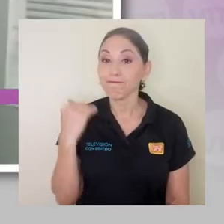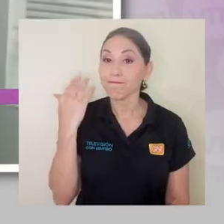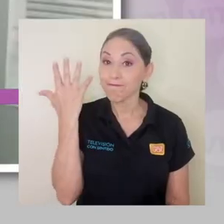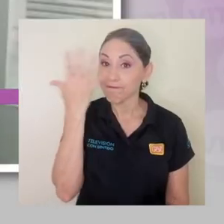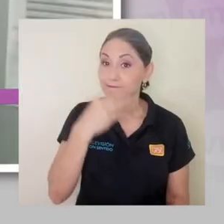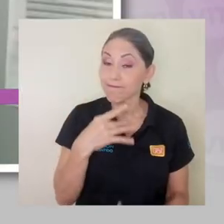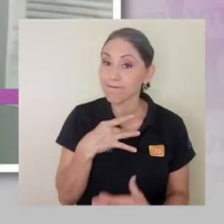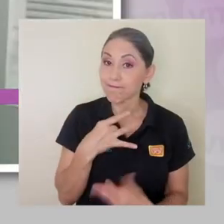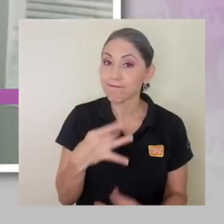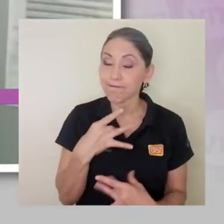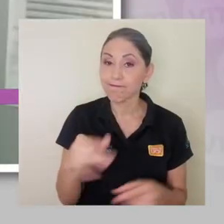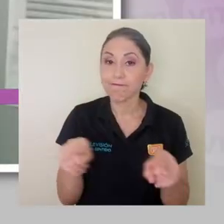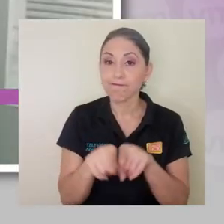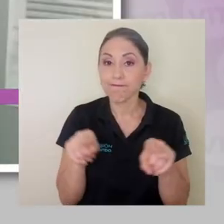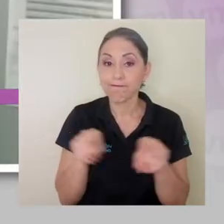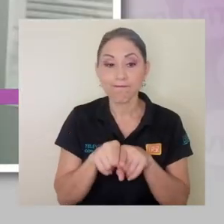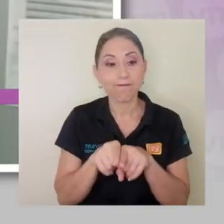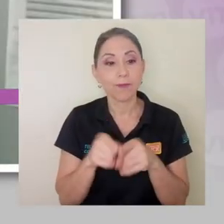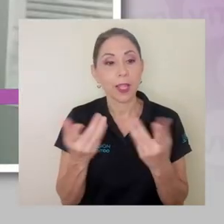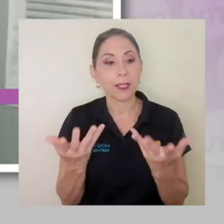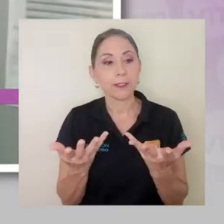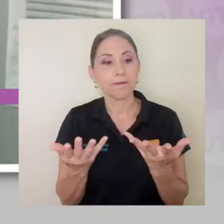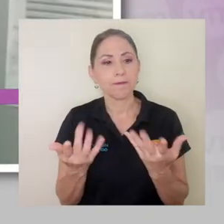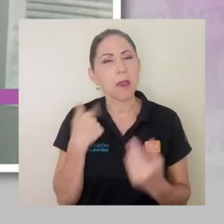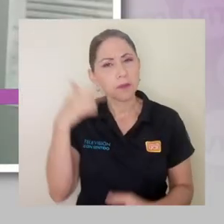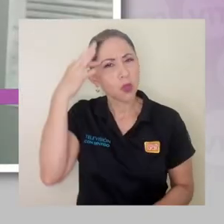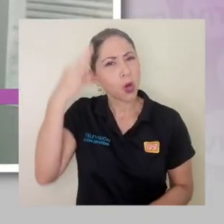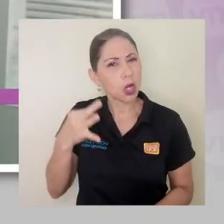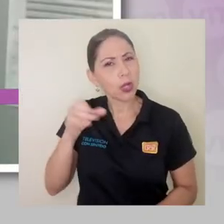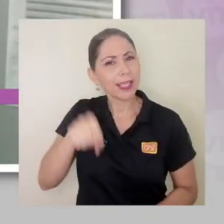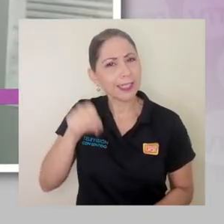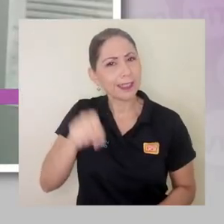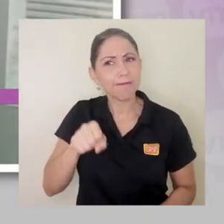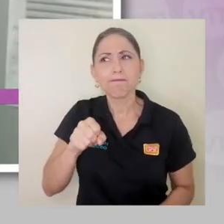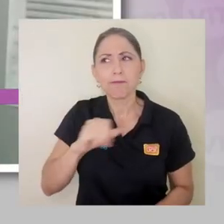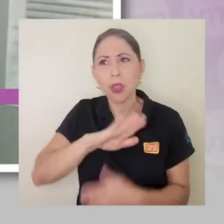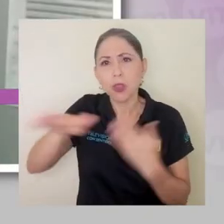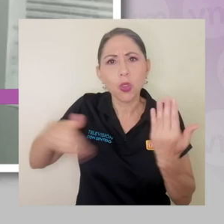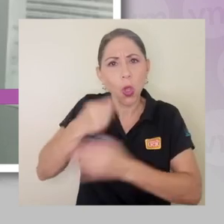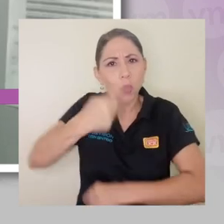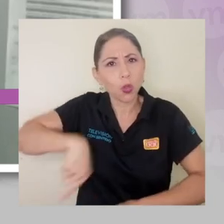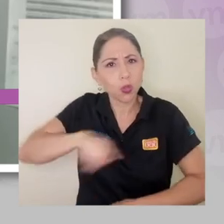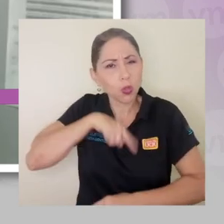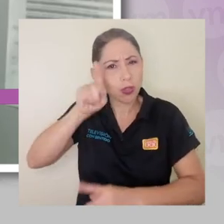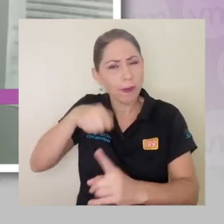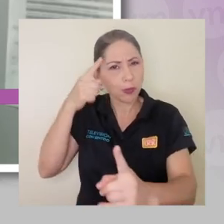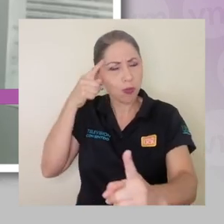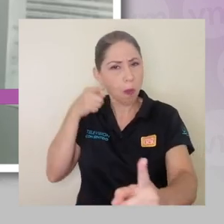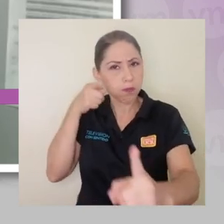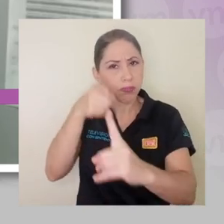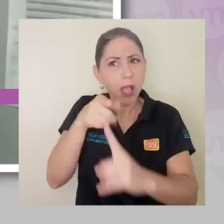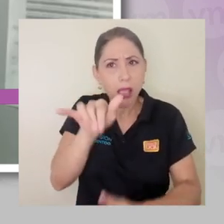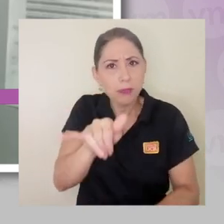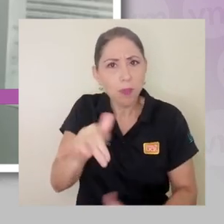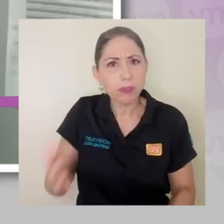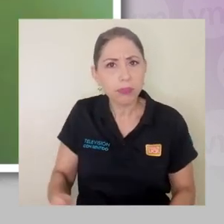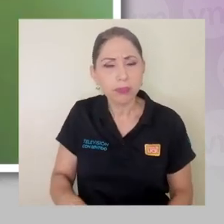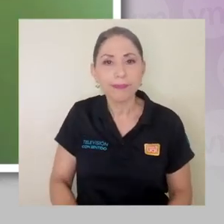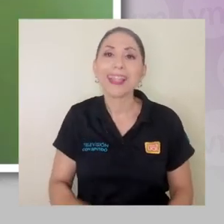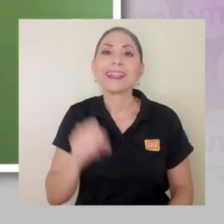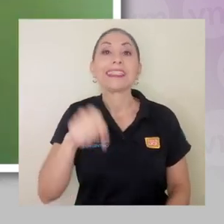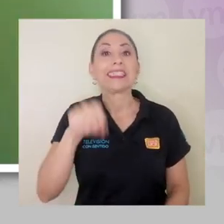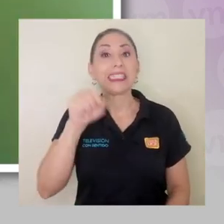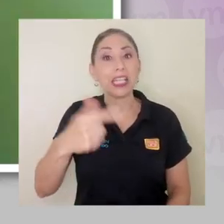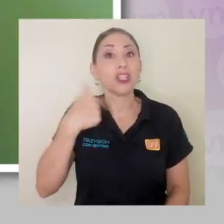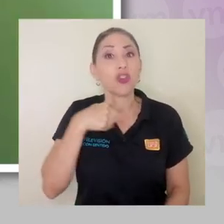Bonito, interesante, digamos también y es esto, que yo creo que sí, tenemos que ir, ¿verdad? todos hacia ese camino. Sí,